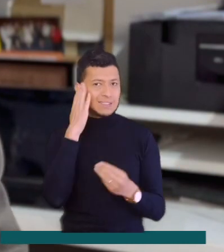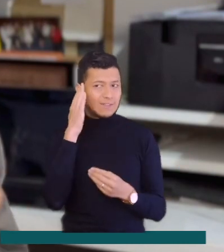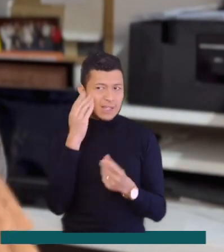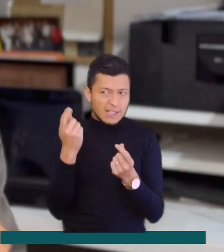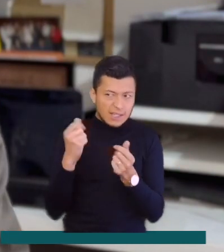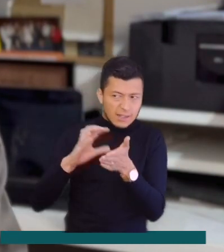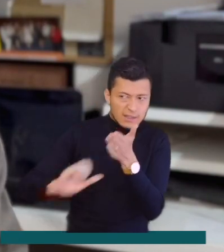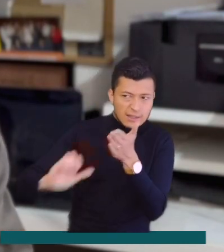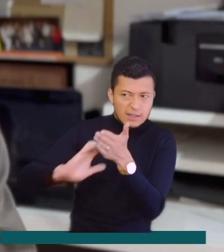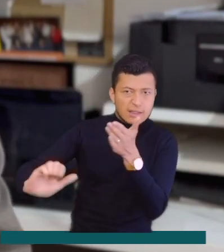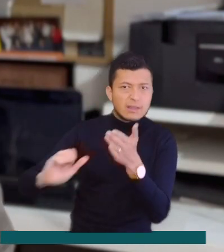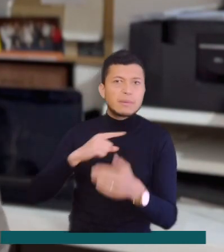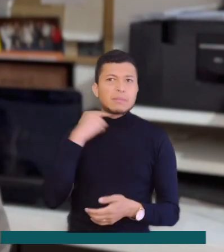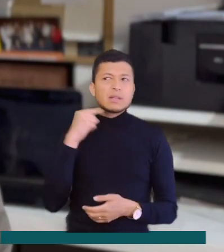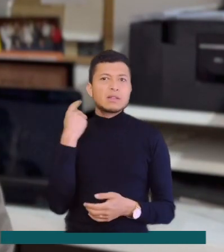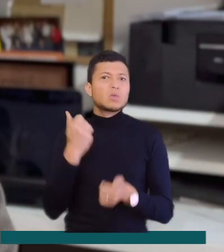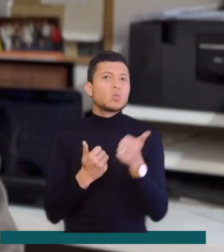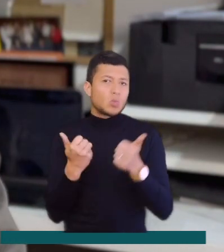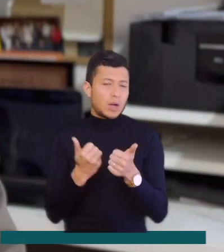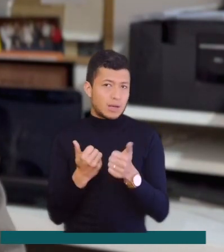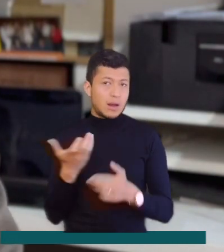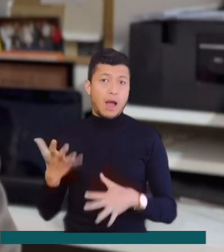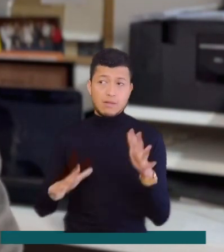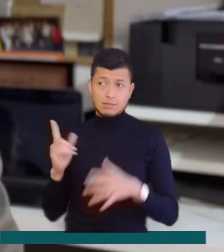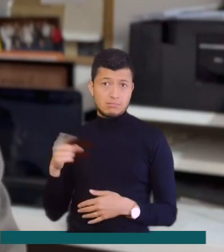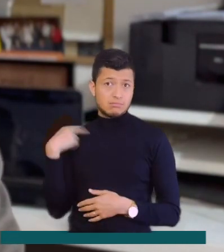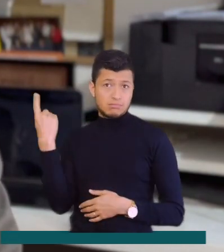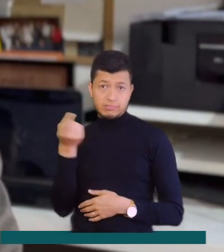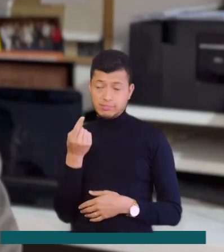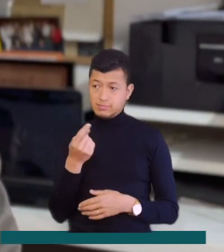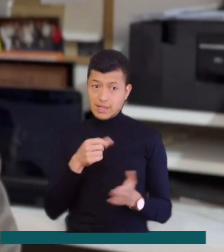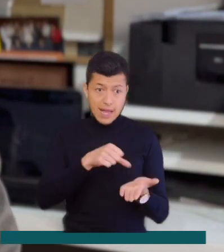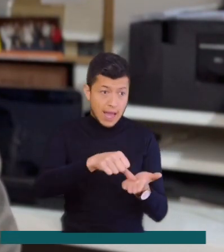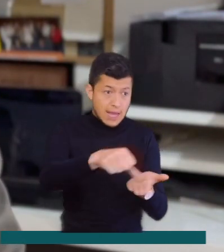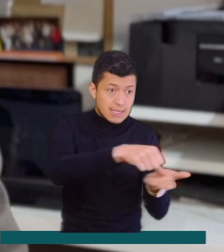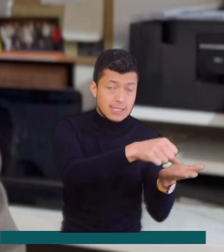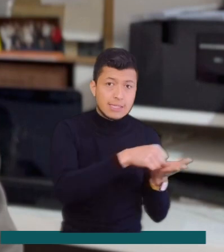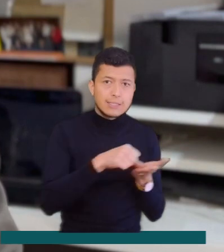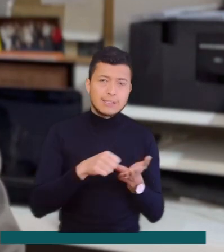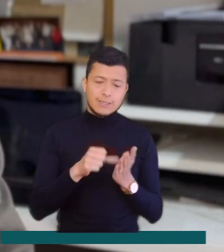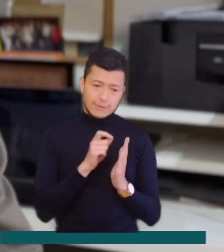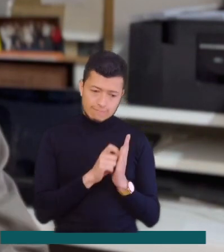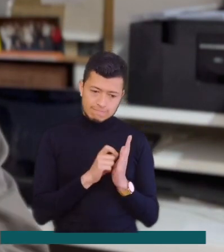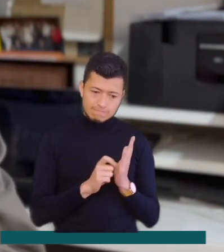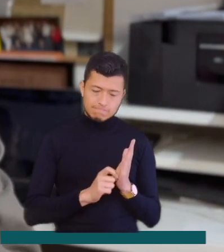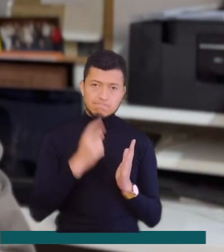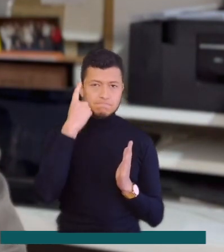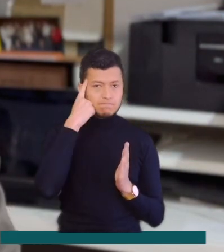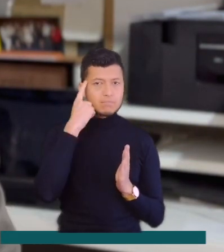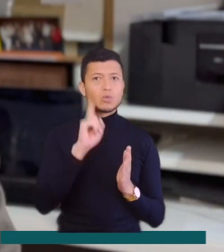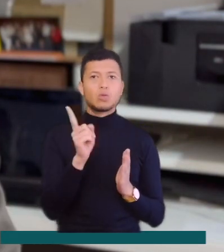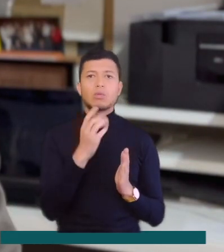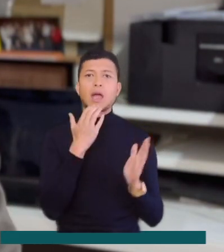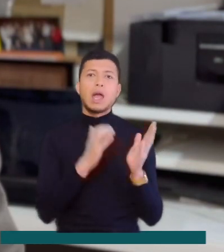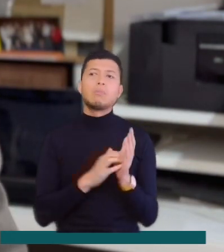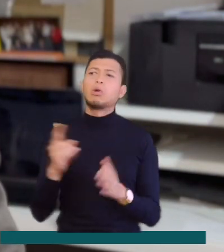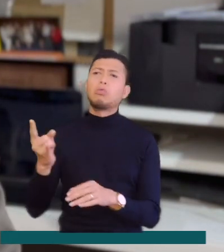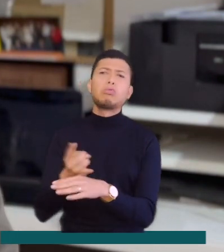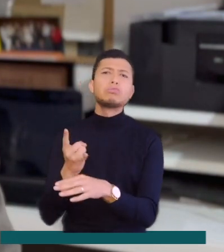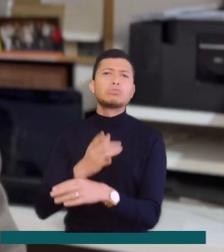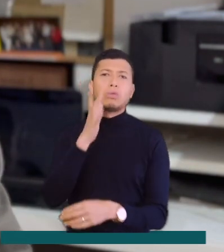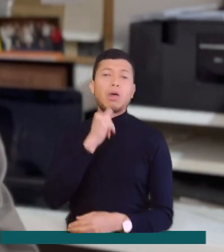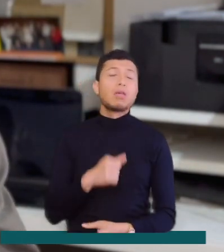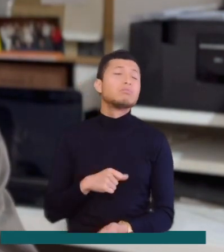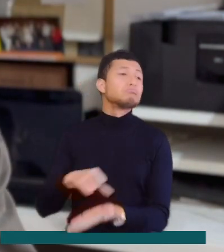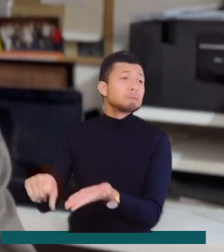en qué perdemos el dinero. Hay muchas veces que por no tener anotados estos gastos, no sabemos que estamos pagando una membresía que ya